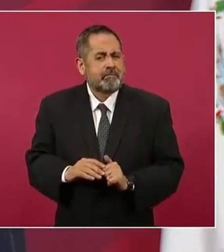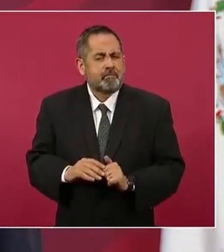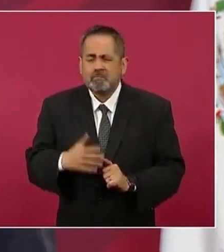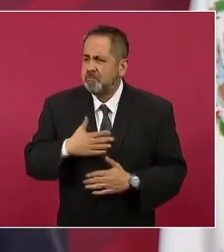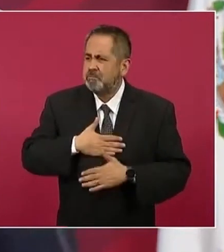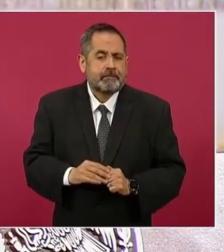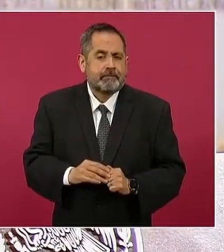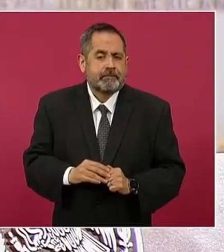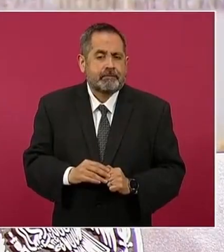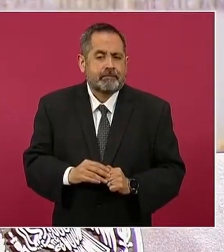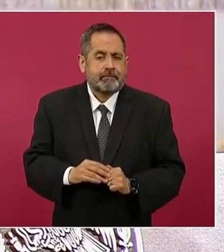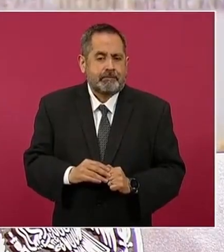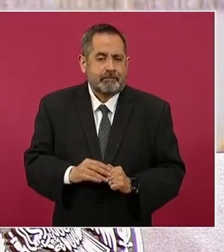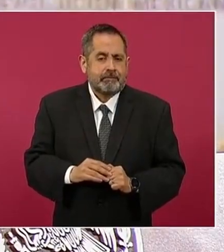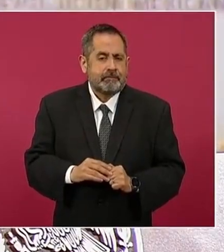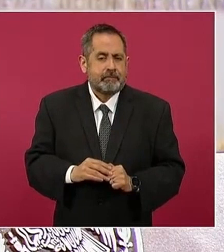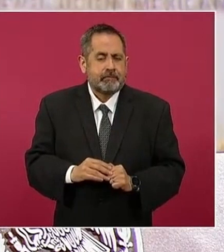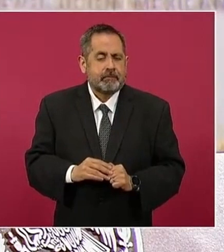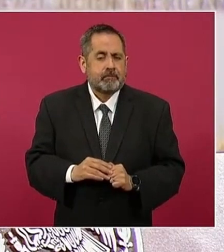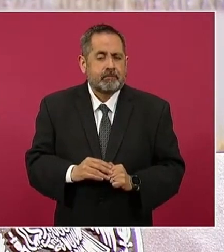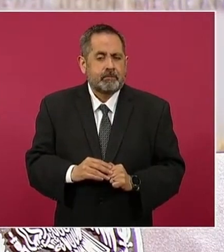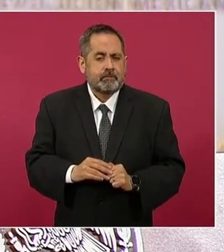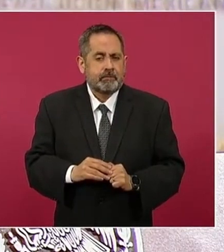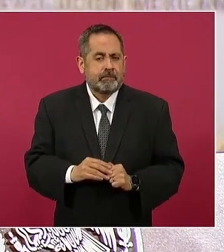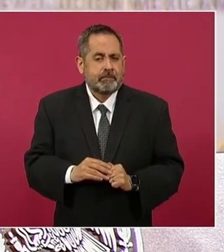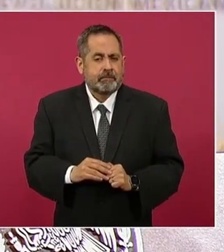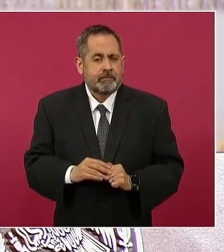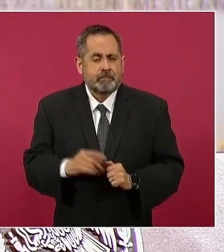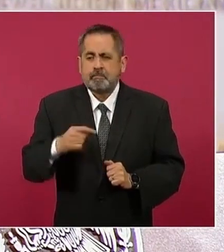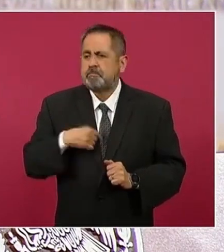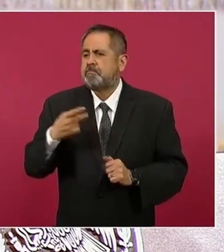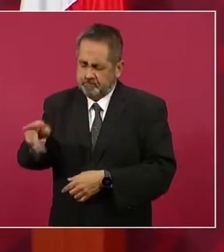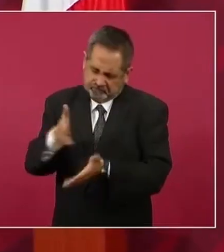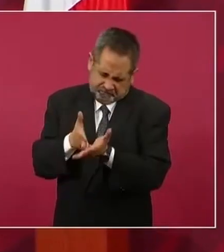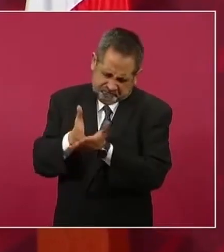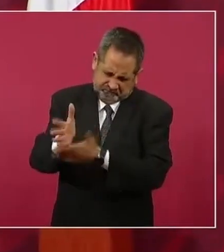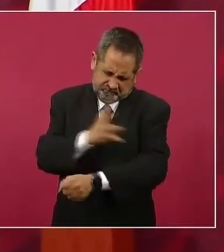satisfecho de tenerle amor al pueblo,